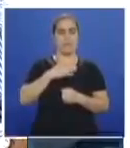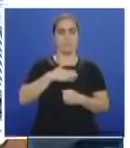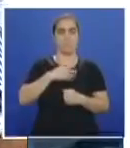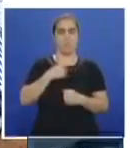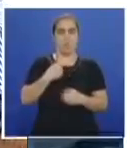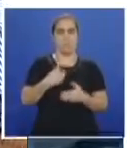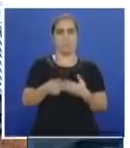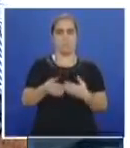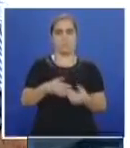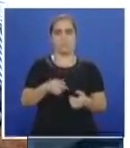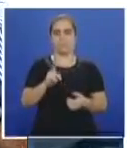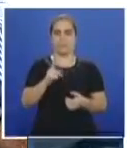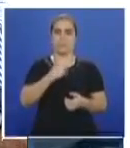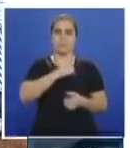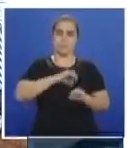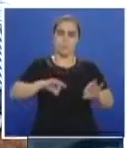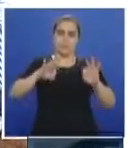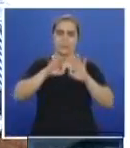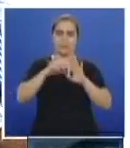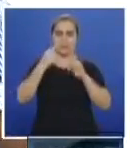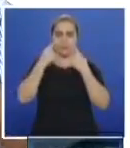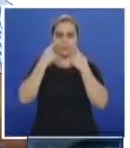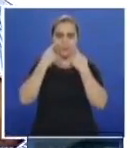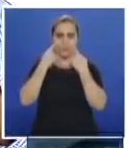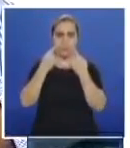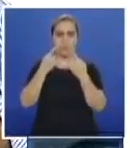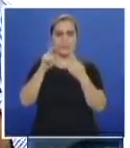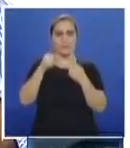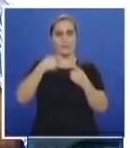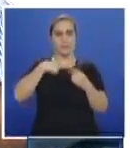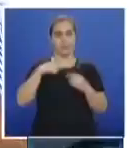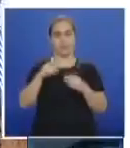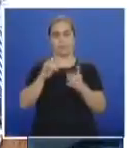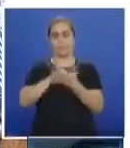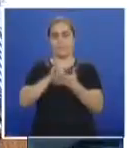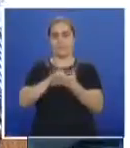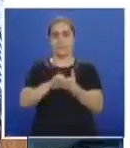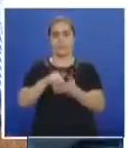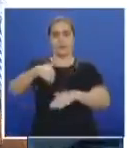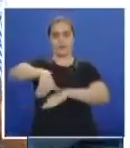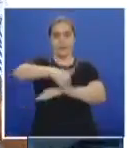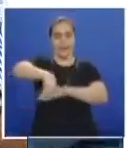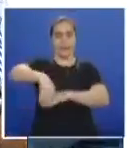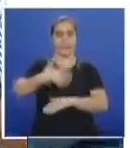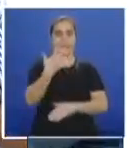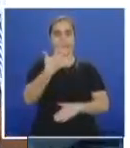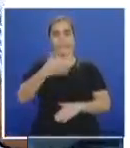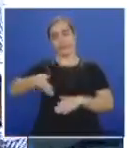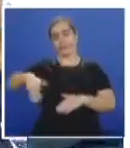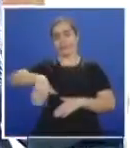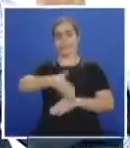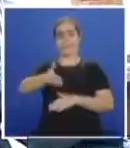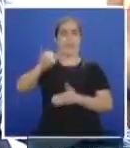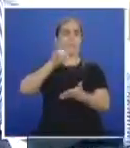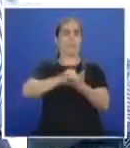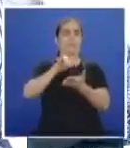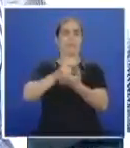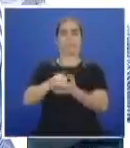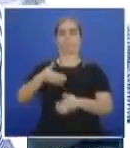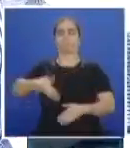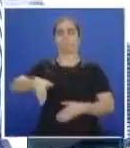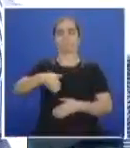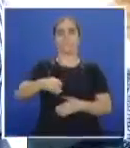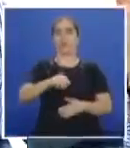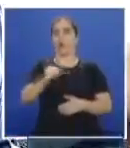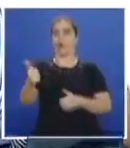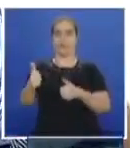y que no seamos monotemáticos en las rutas, que sepamos tomar rutas alternas que las